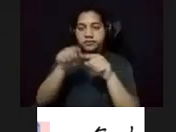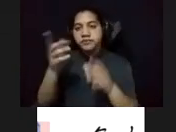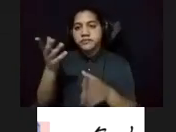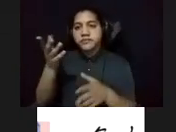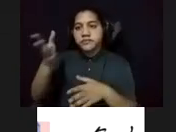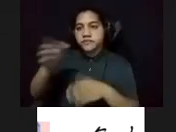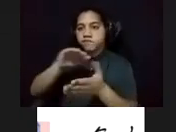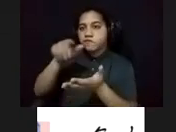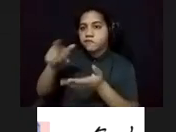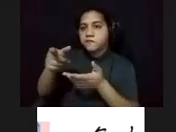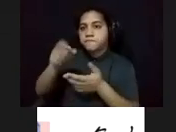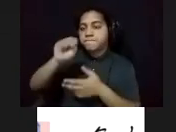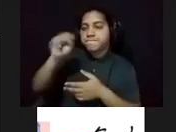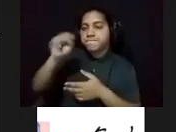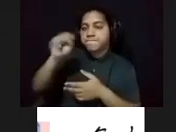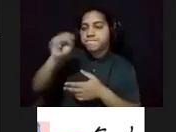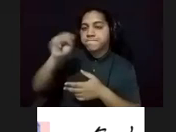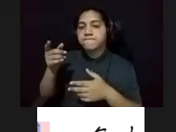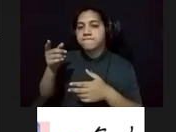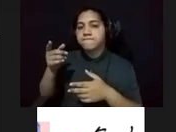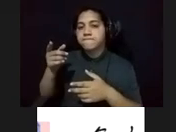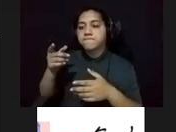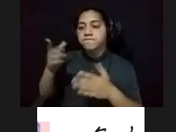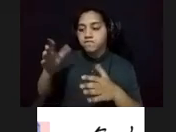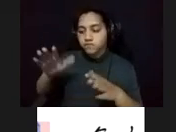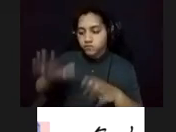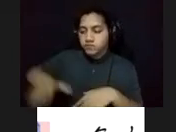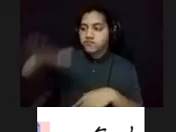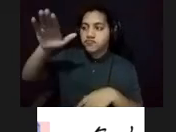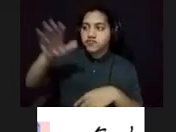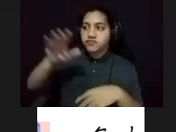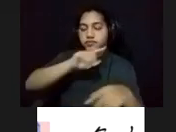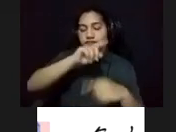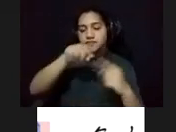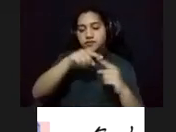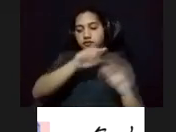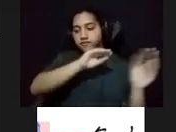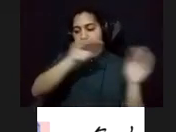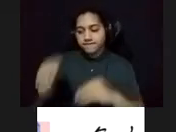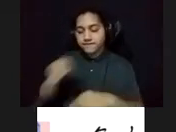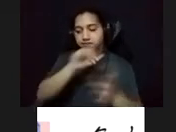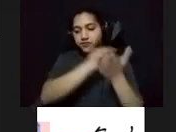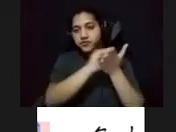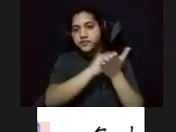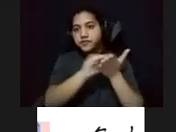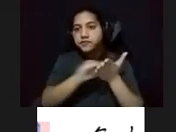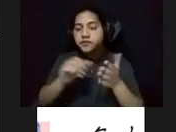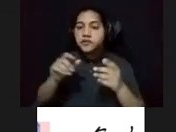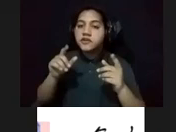capitalina que lo acogió desde su llegada de Nueva York. También nos acerca a los elementos